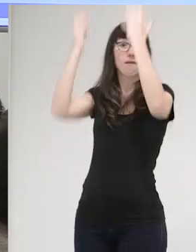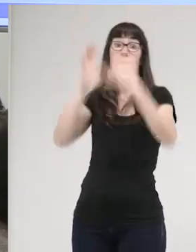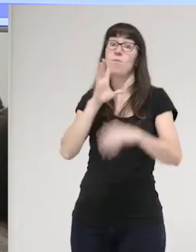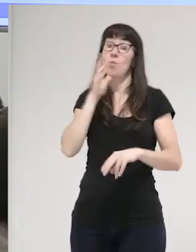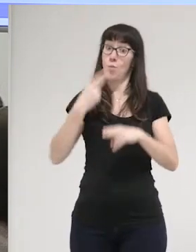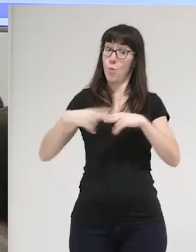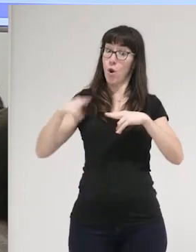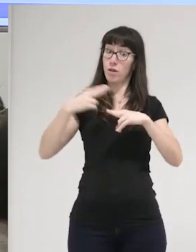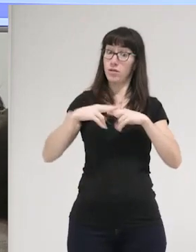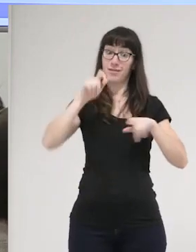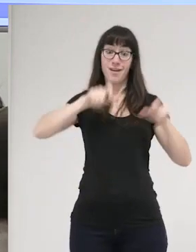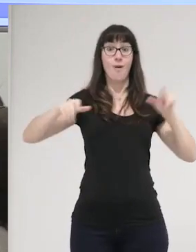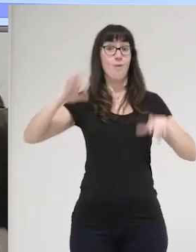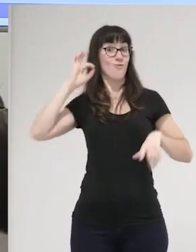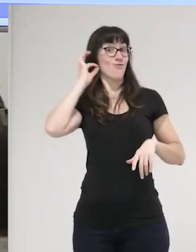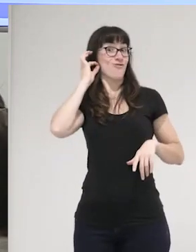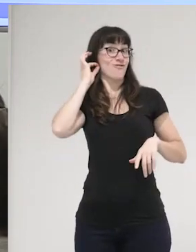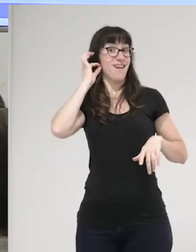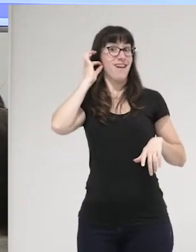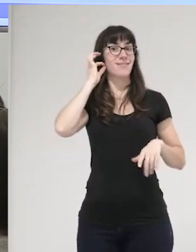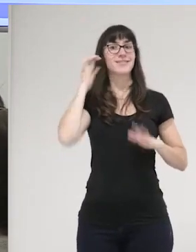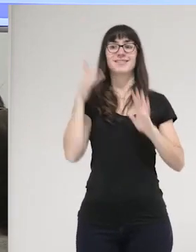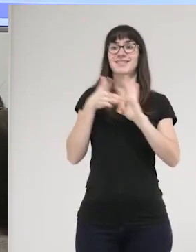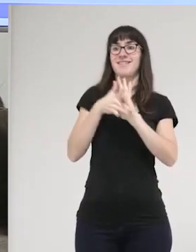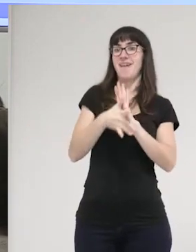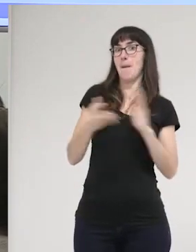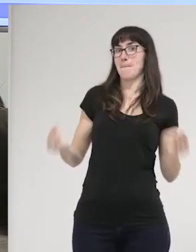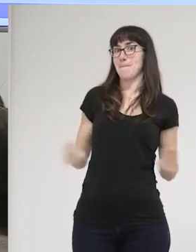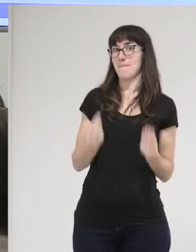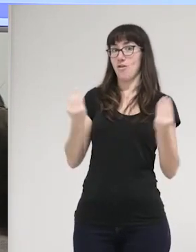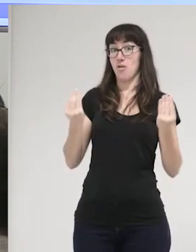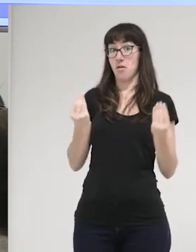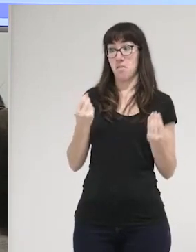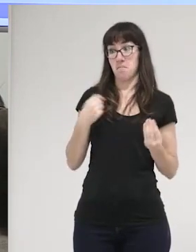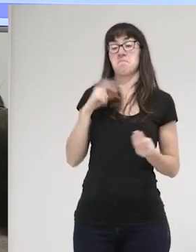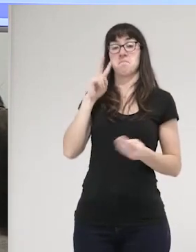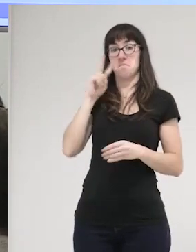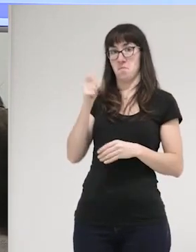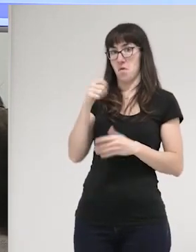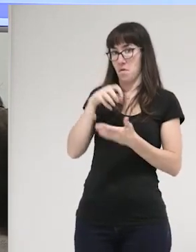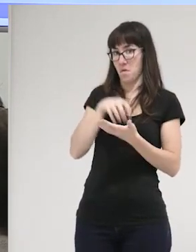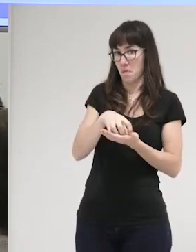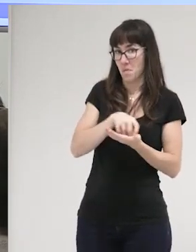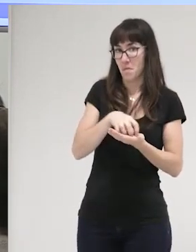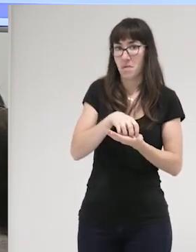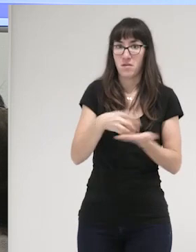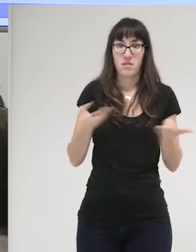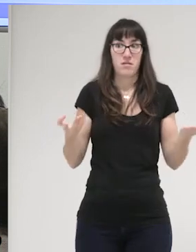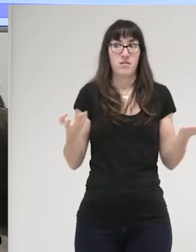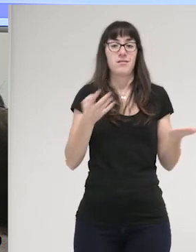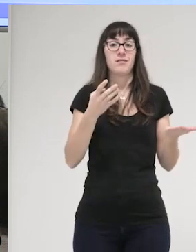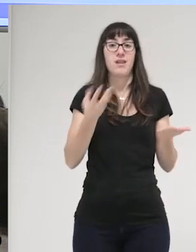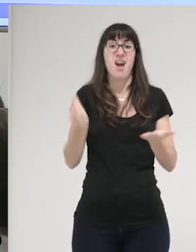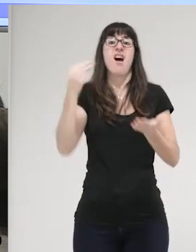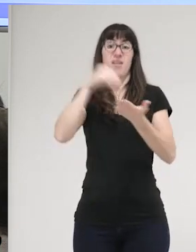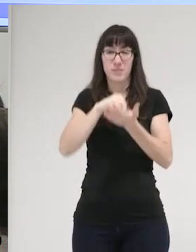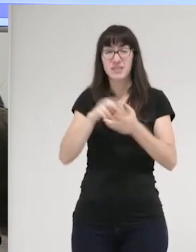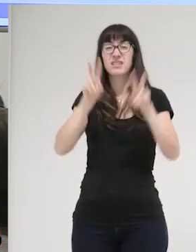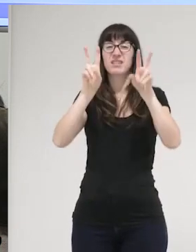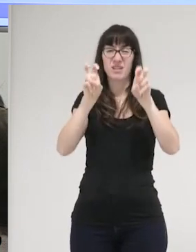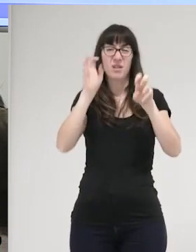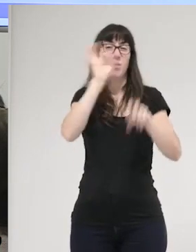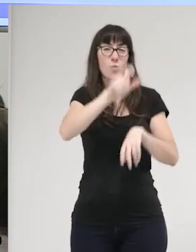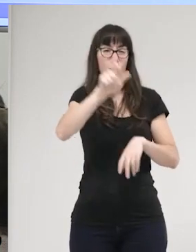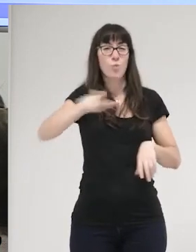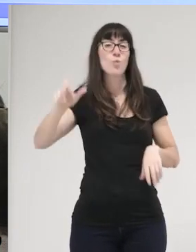nos va a suponer una mejora en algo bueno a me genera pues muchas dudas aparte de que me parece que vuelve a reforzar las ideas clásicas de que las